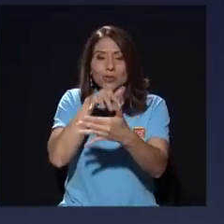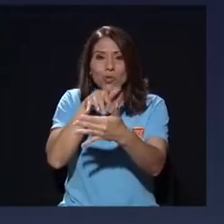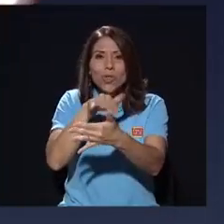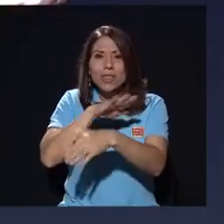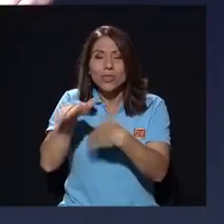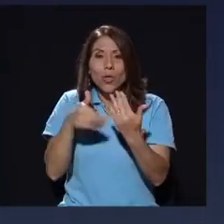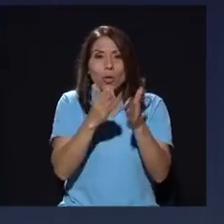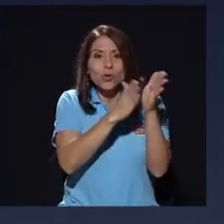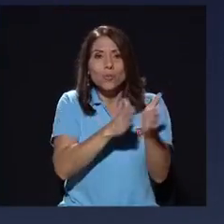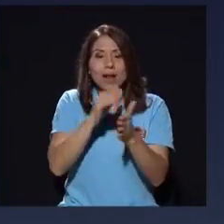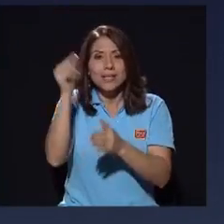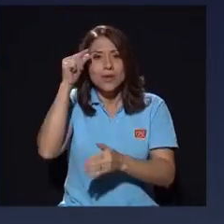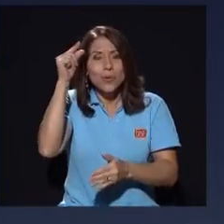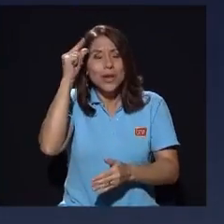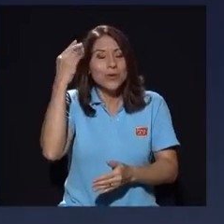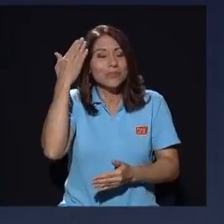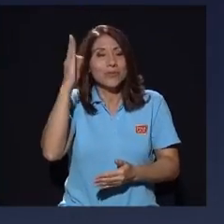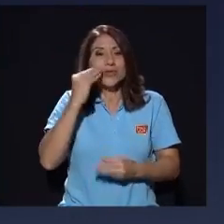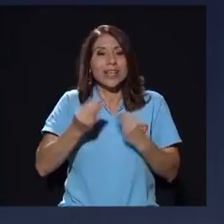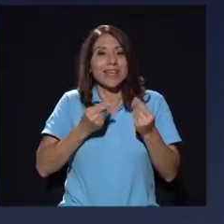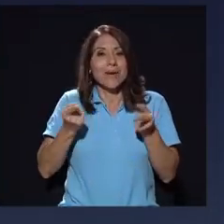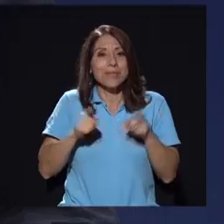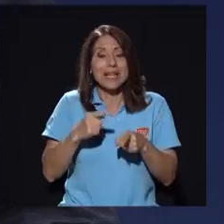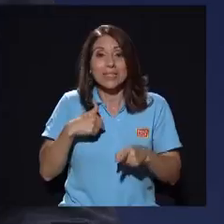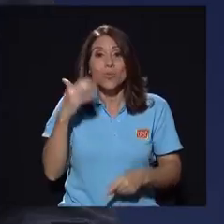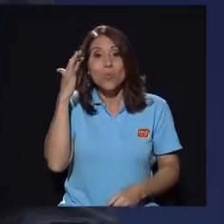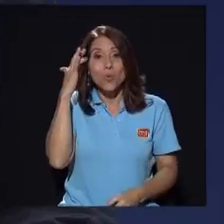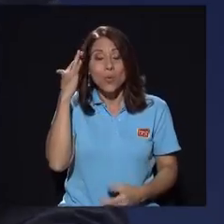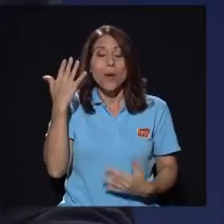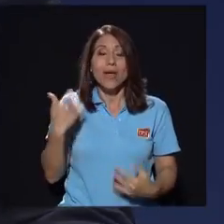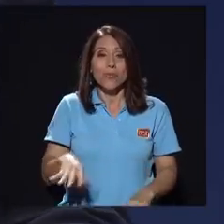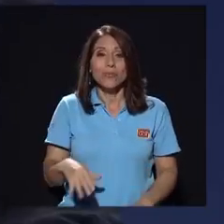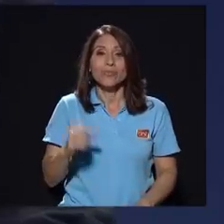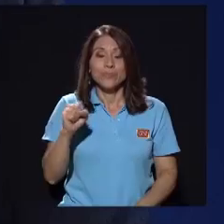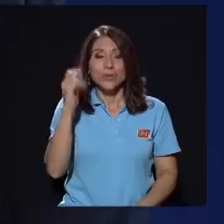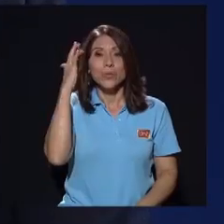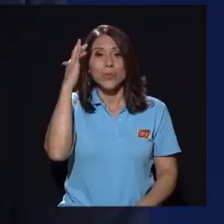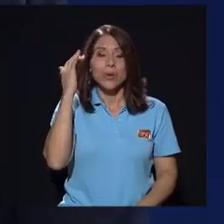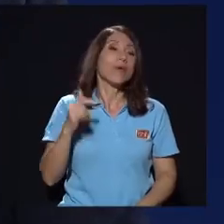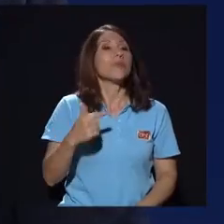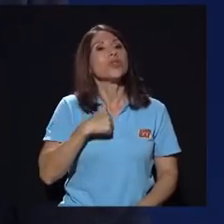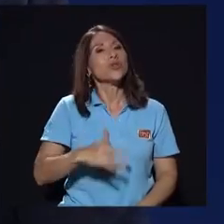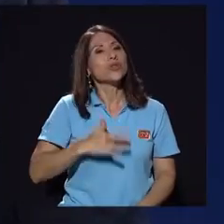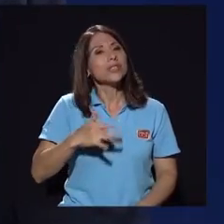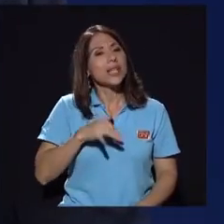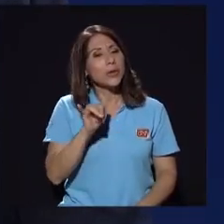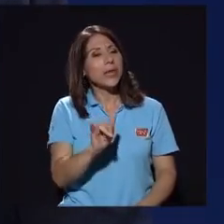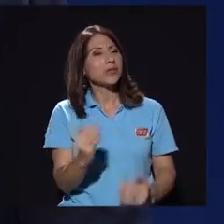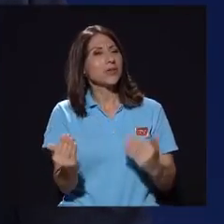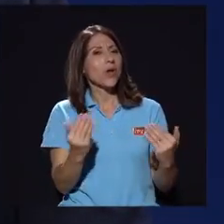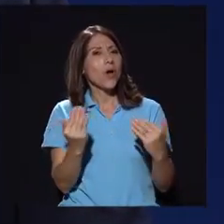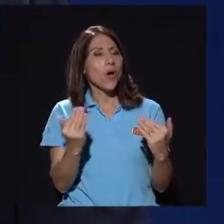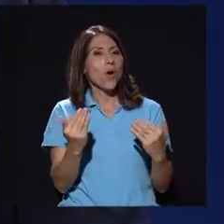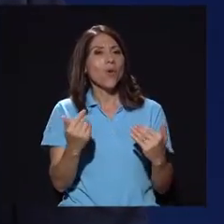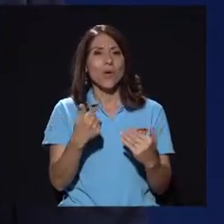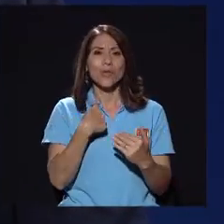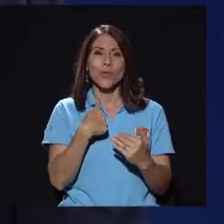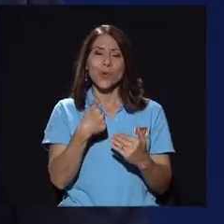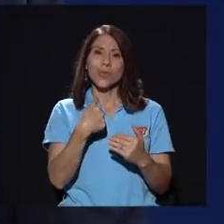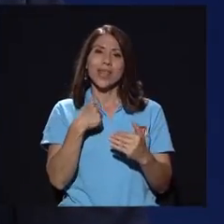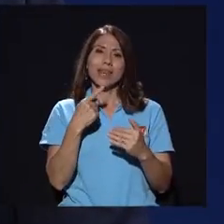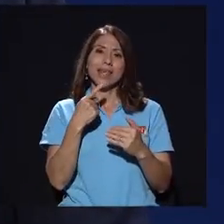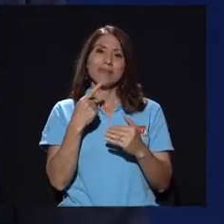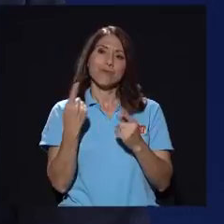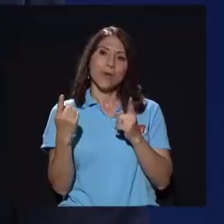no sé no sé qué va a pasar más estoy muy preocupado estoy muy preocupado yo siento que esto es como cuando uno tiene una relación de muchos